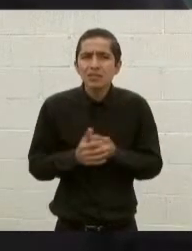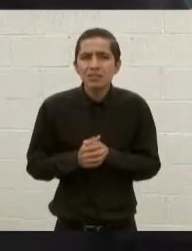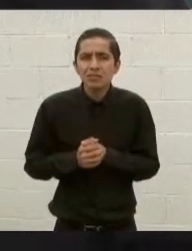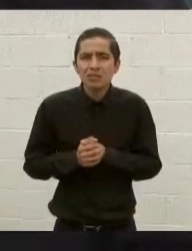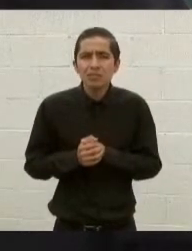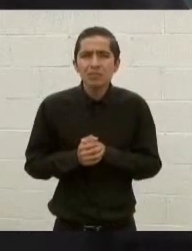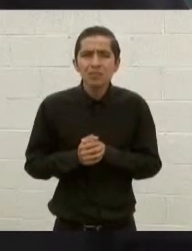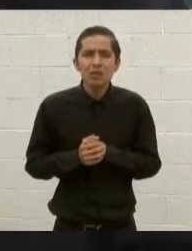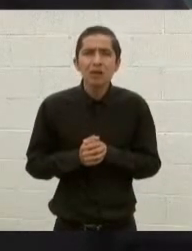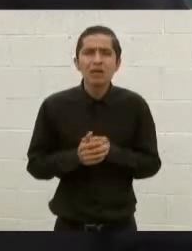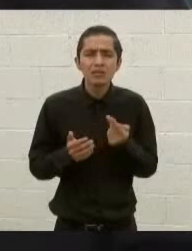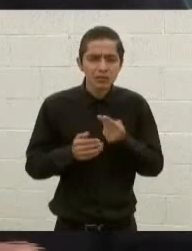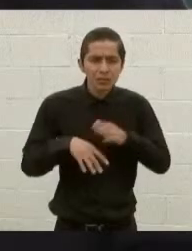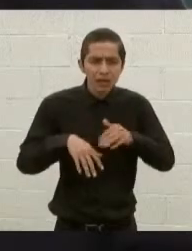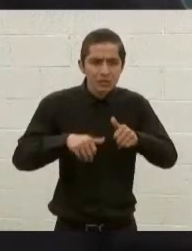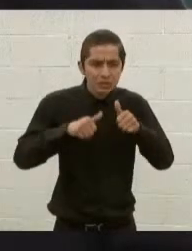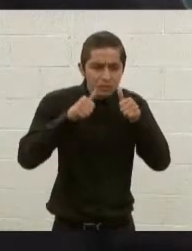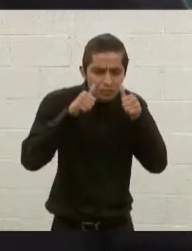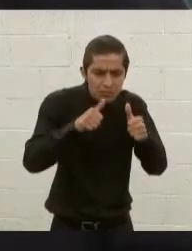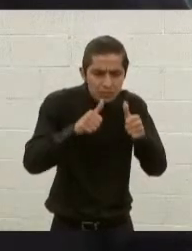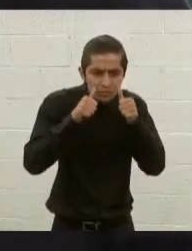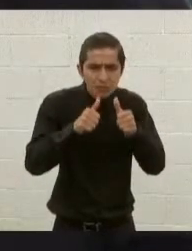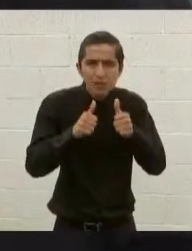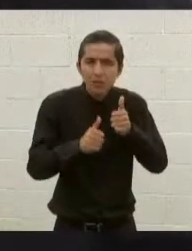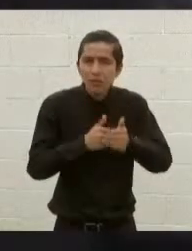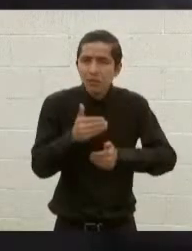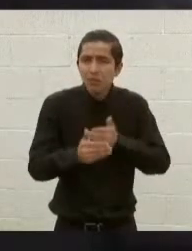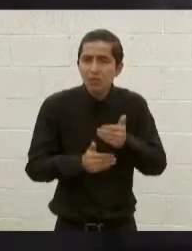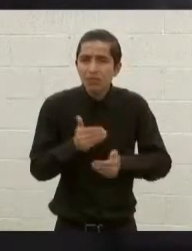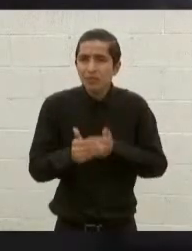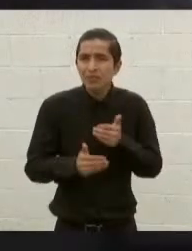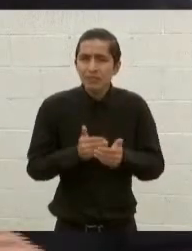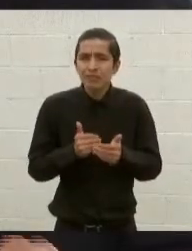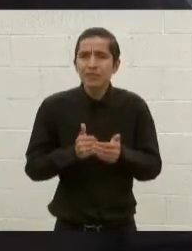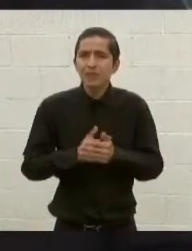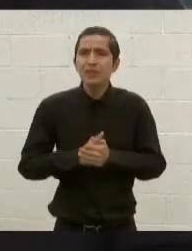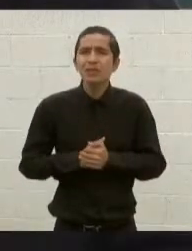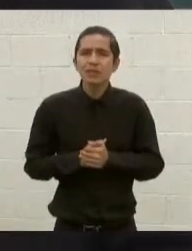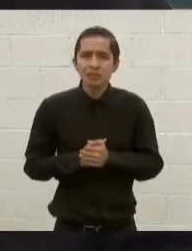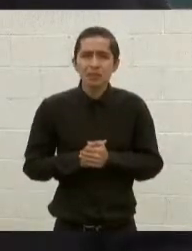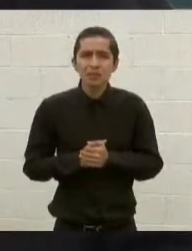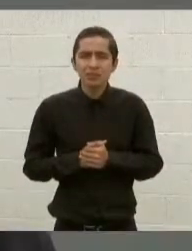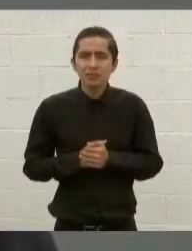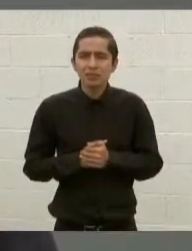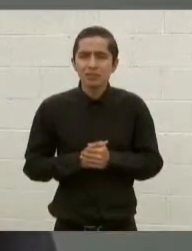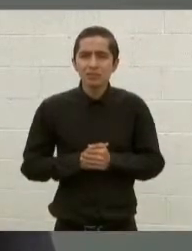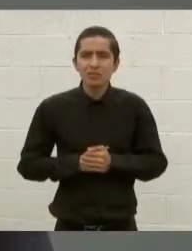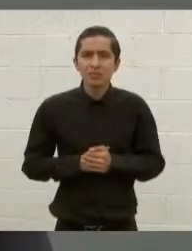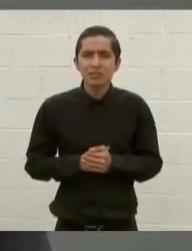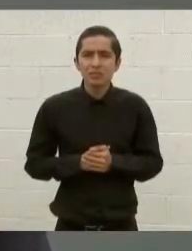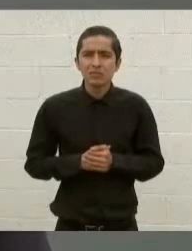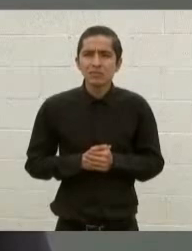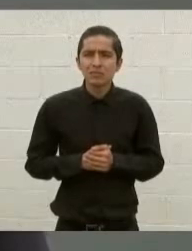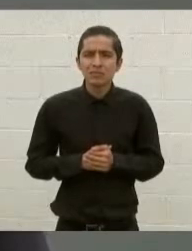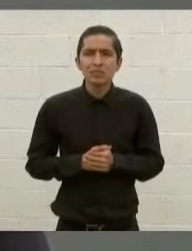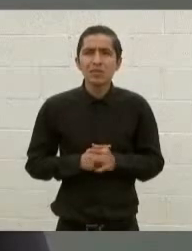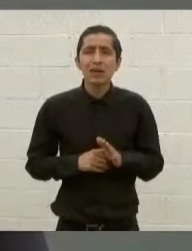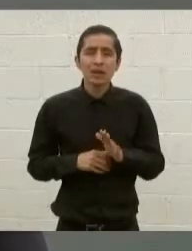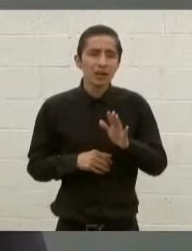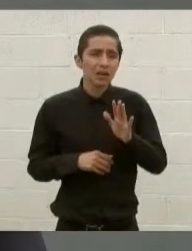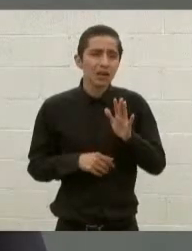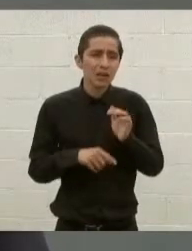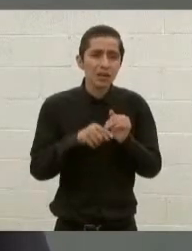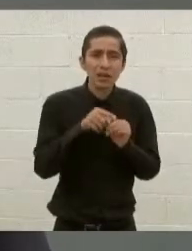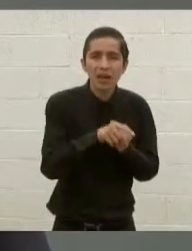pendientes invariablemente de sus giras. En el caso